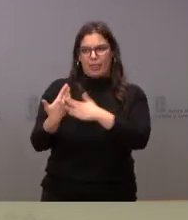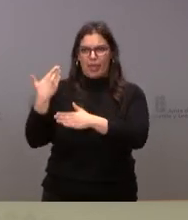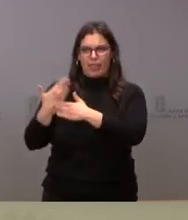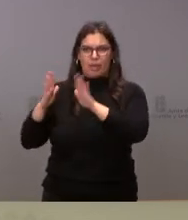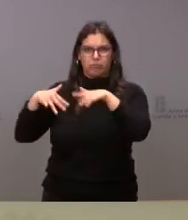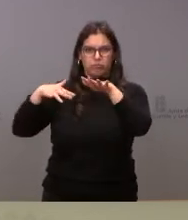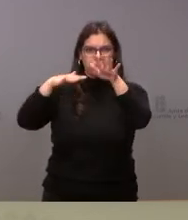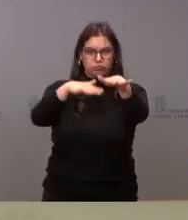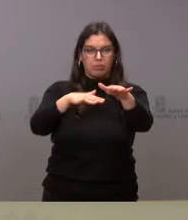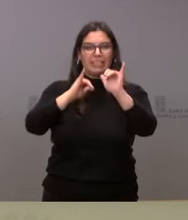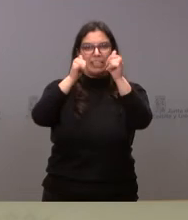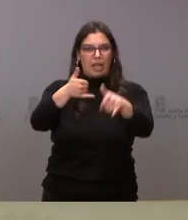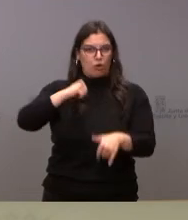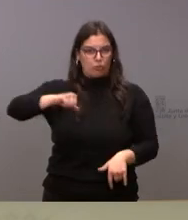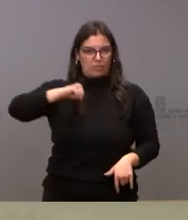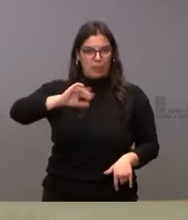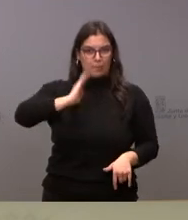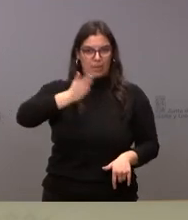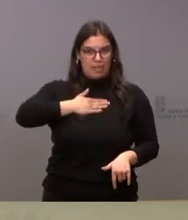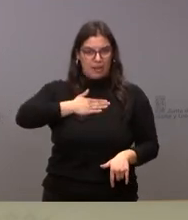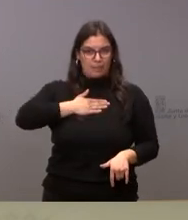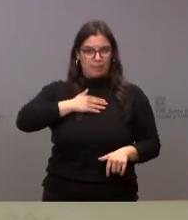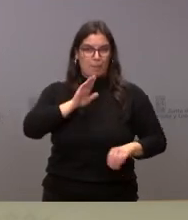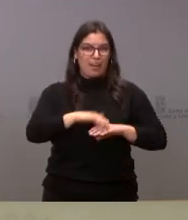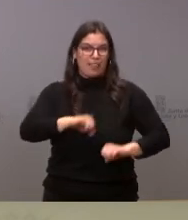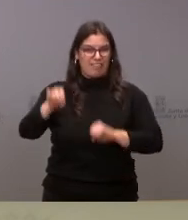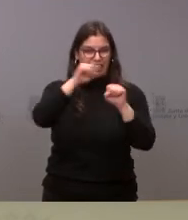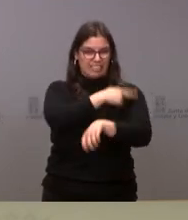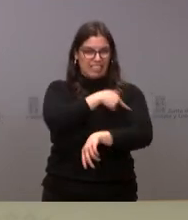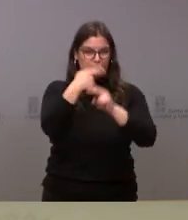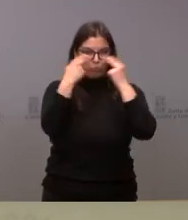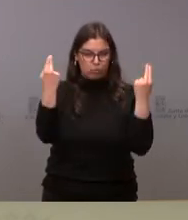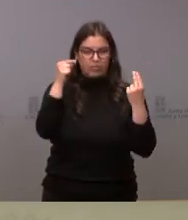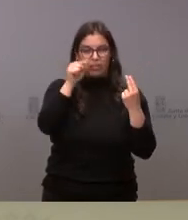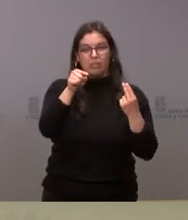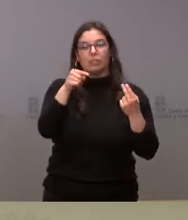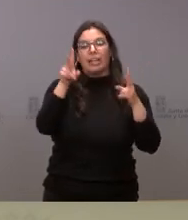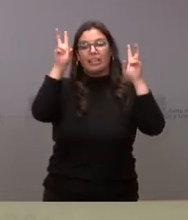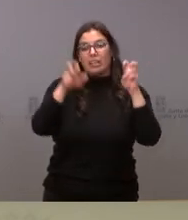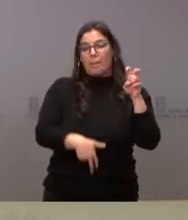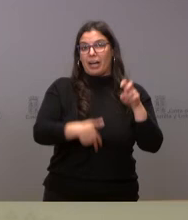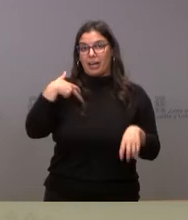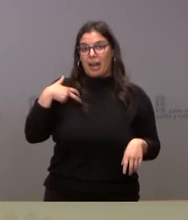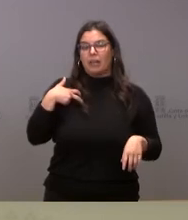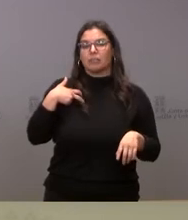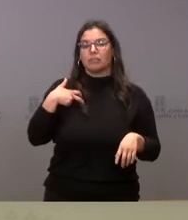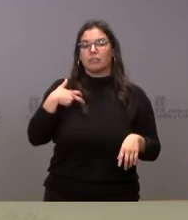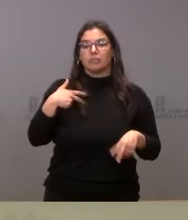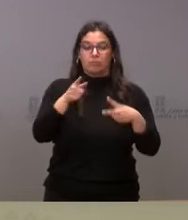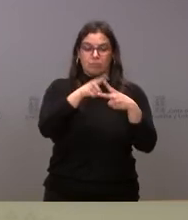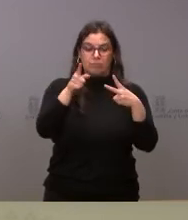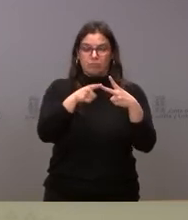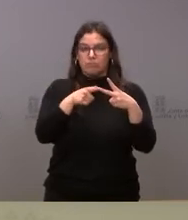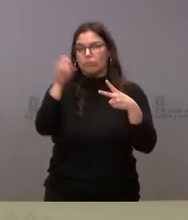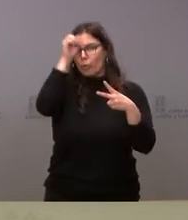hospital, bueno, pues particularmente en el caso de Ponferrada y sobre el tema general de esta denuncia, el Sindicato SADSE, ¿qué puede decir la